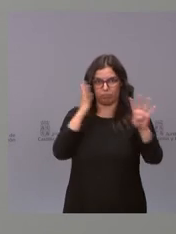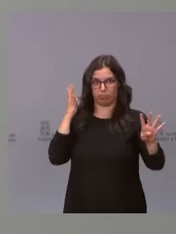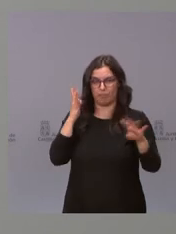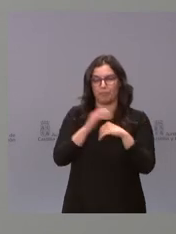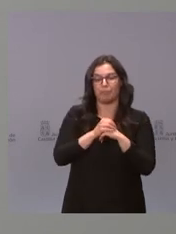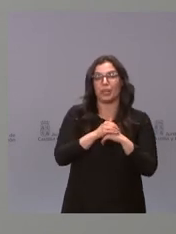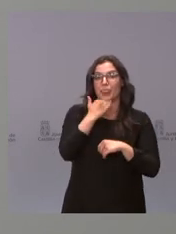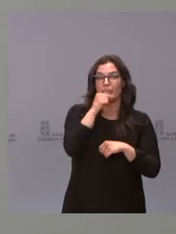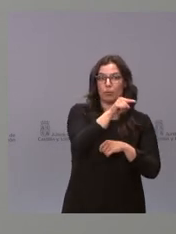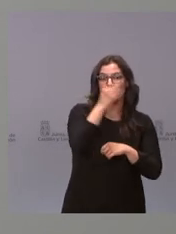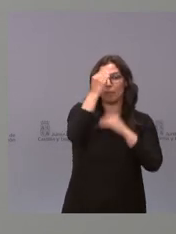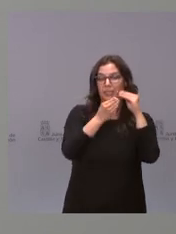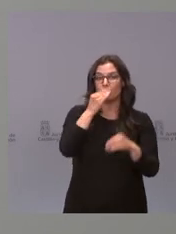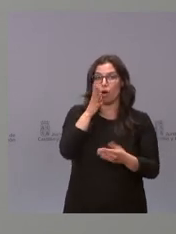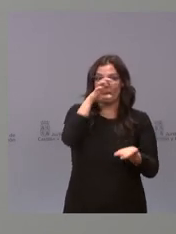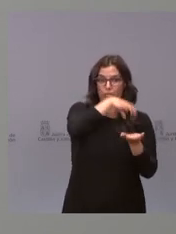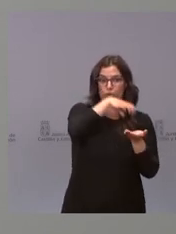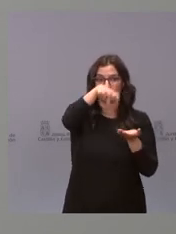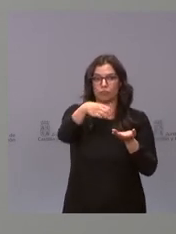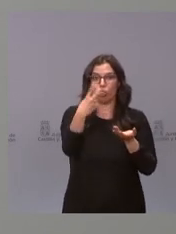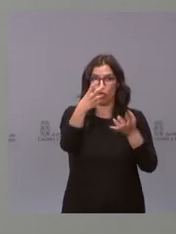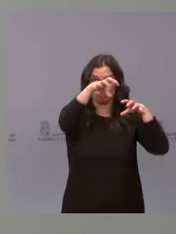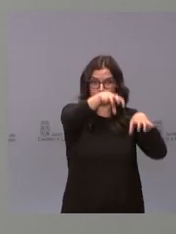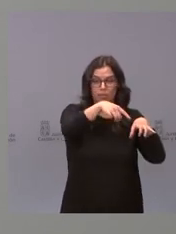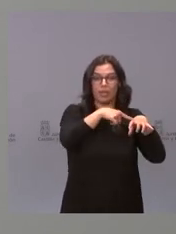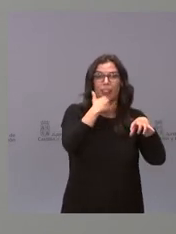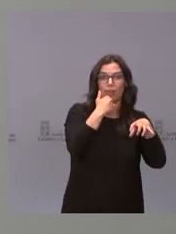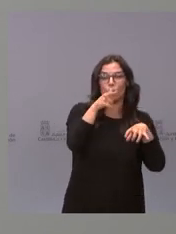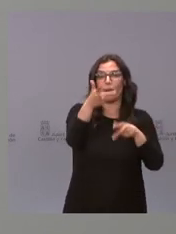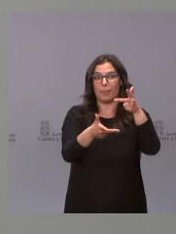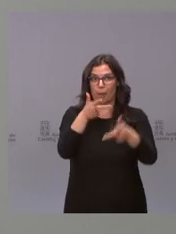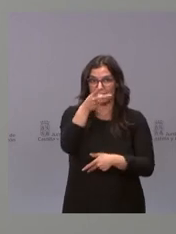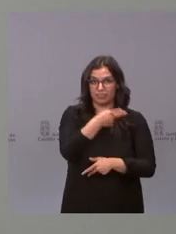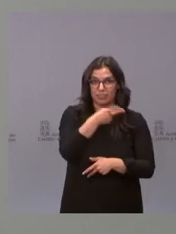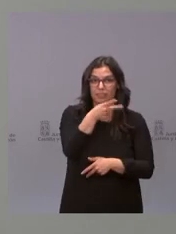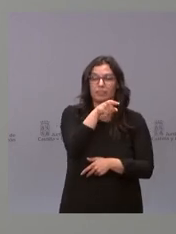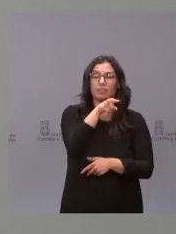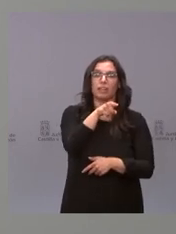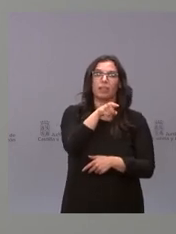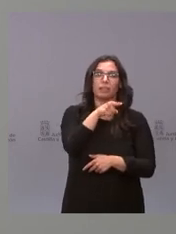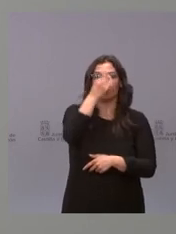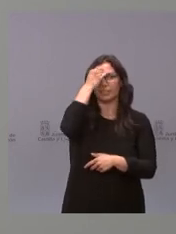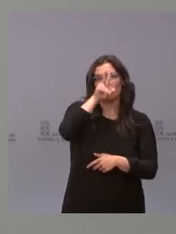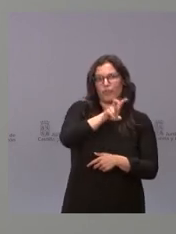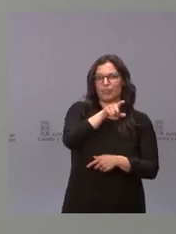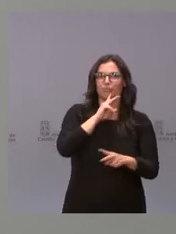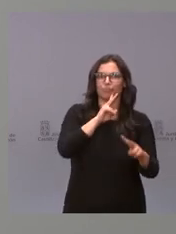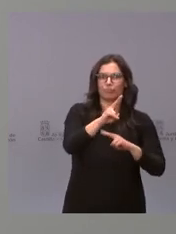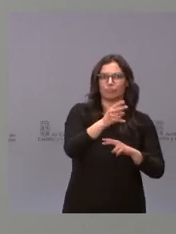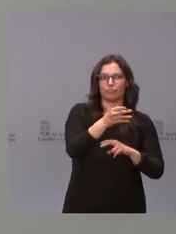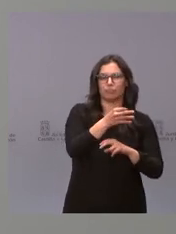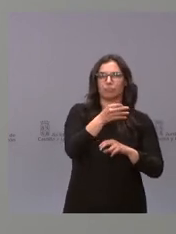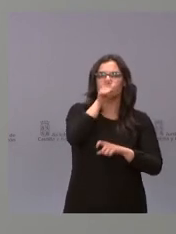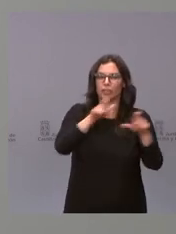consideramos que con los dos puntos que tenemos ahora que son Zamora y Benavente vamos a dar respuesta a los